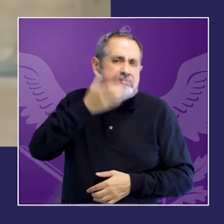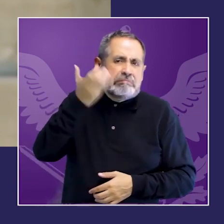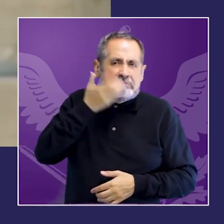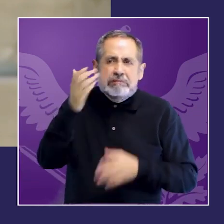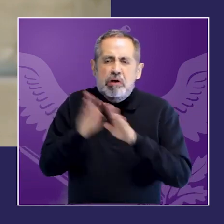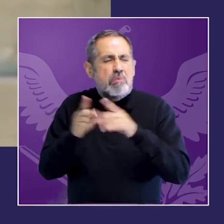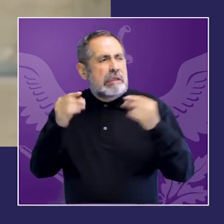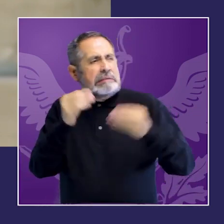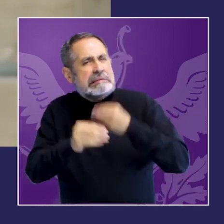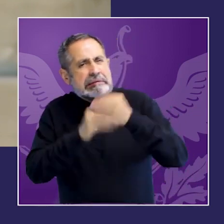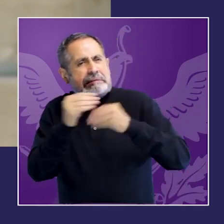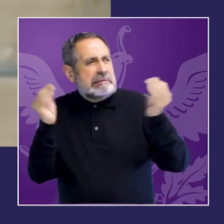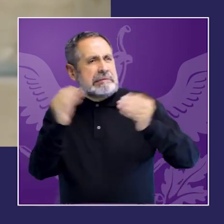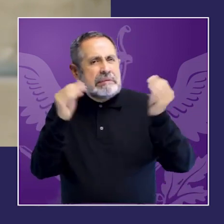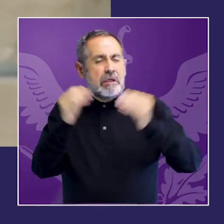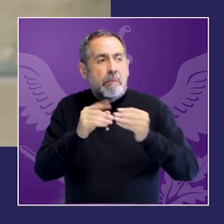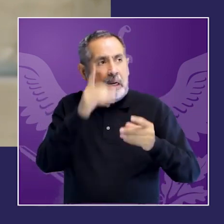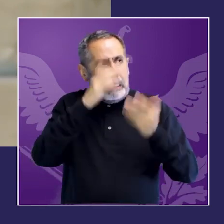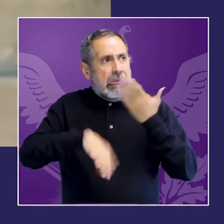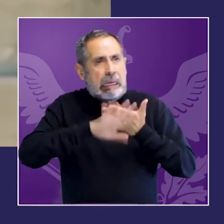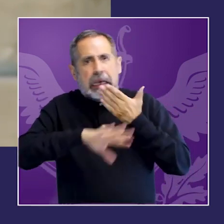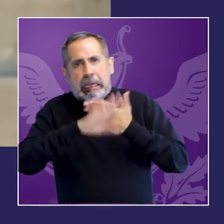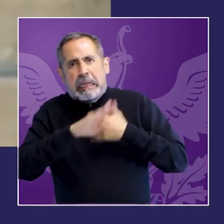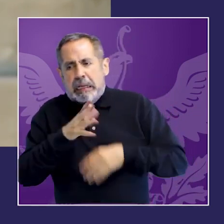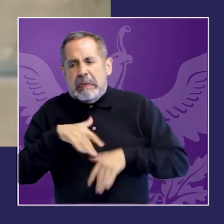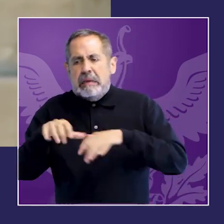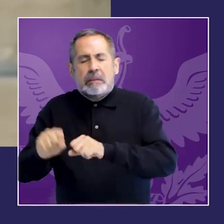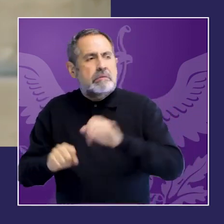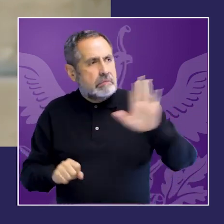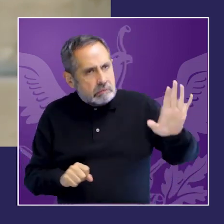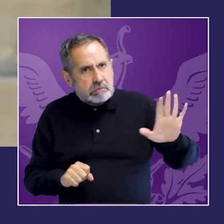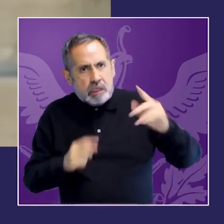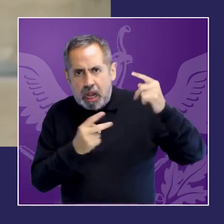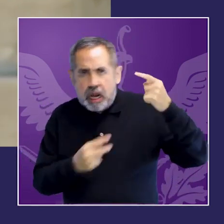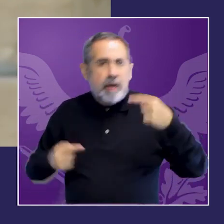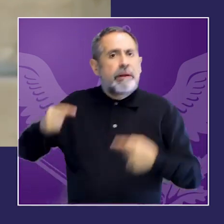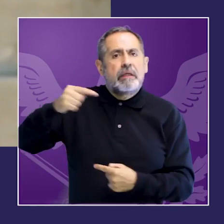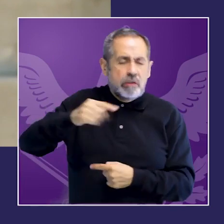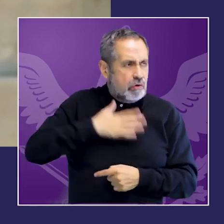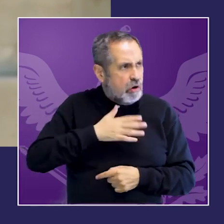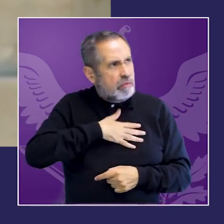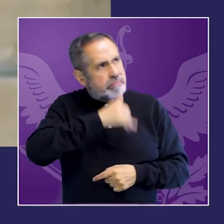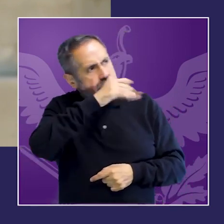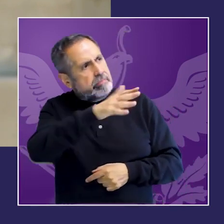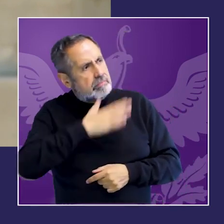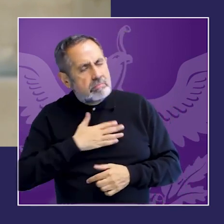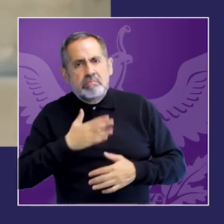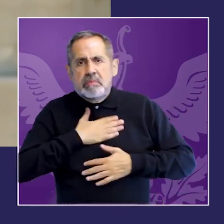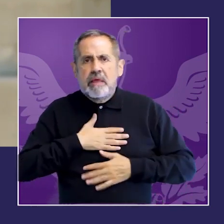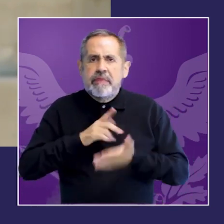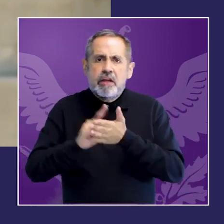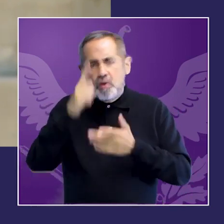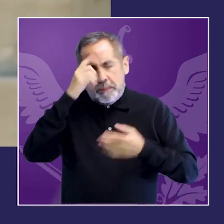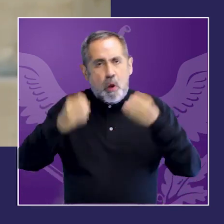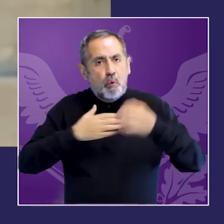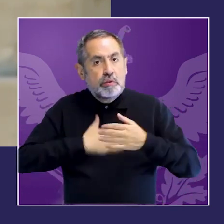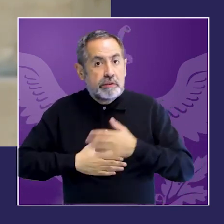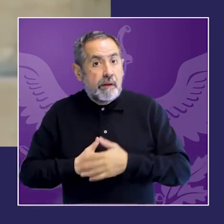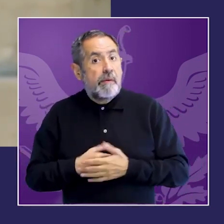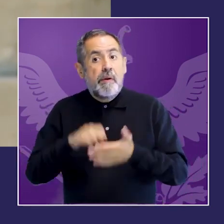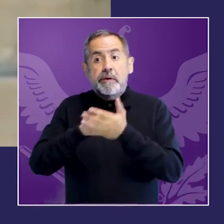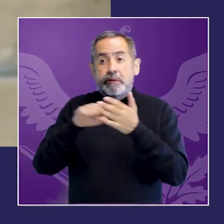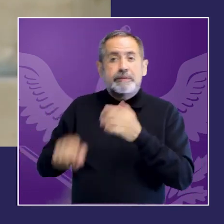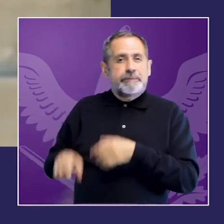tribunal oral acordó con la querella personas de las familias de la víctima y allegadas modos de nombrar de